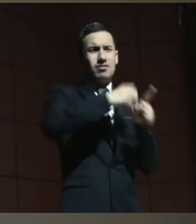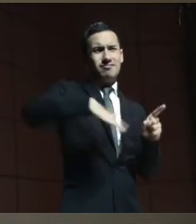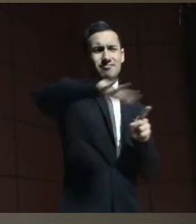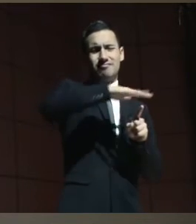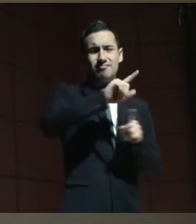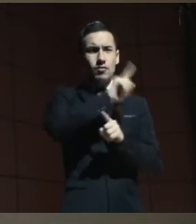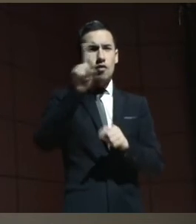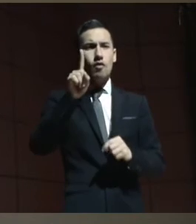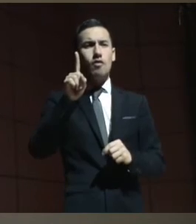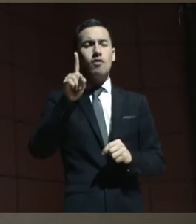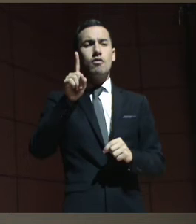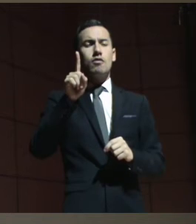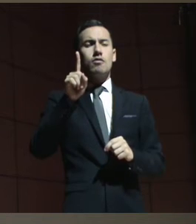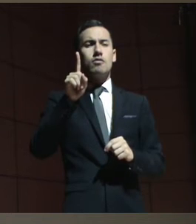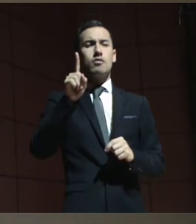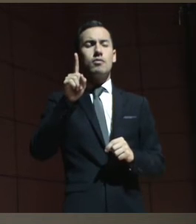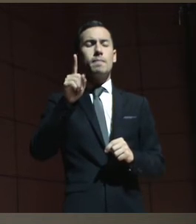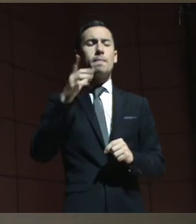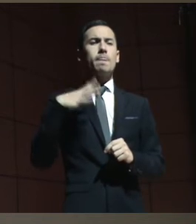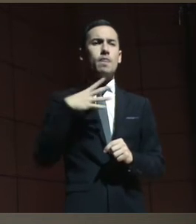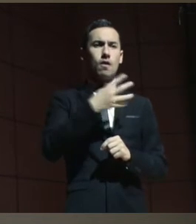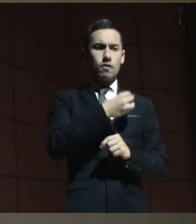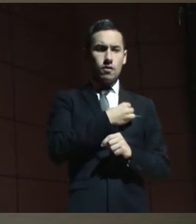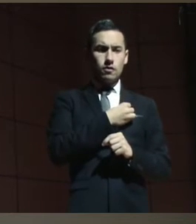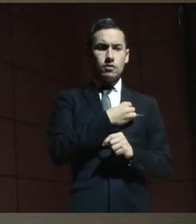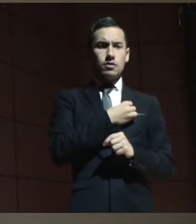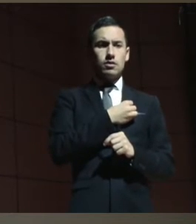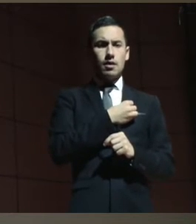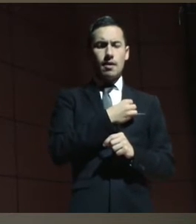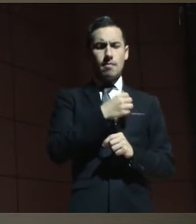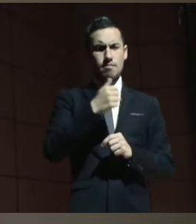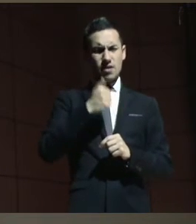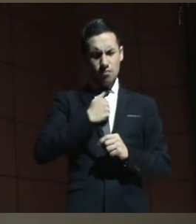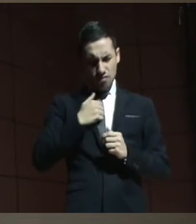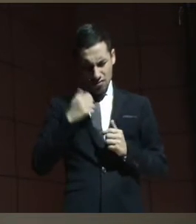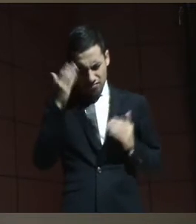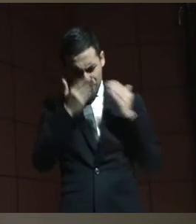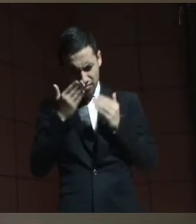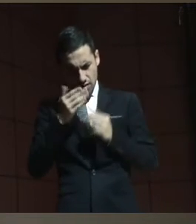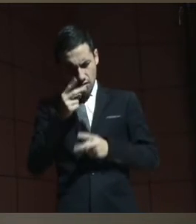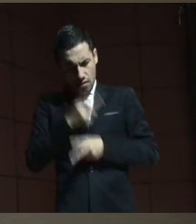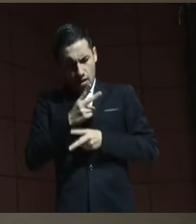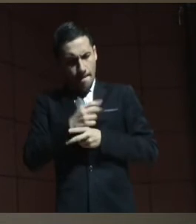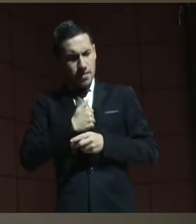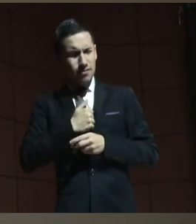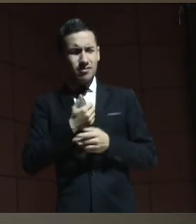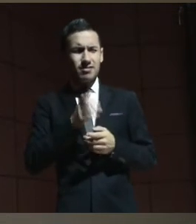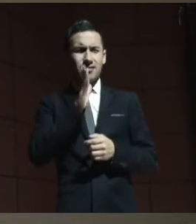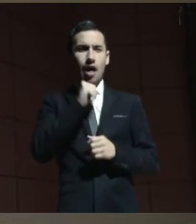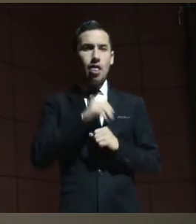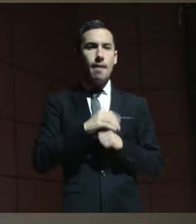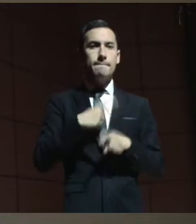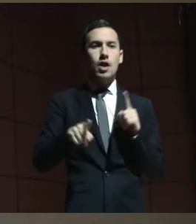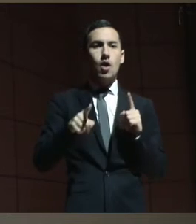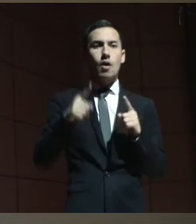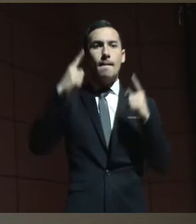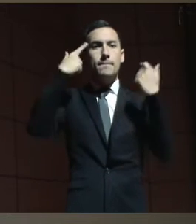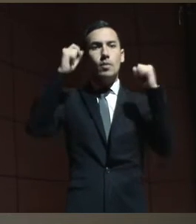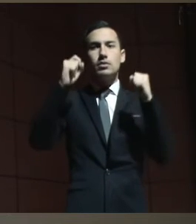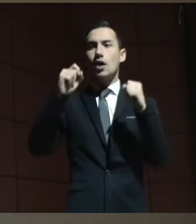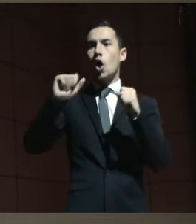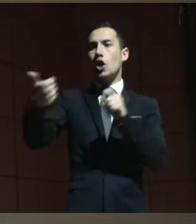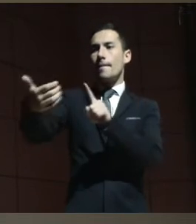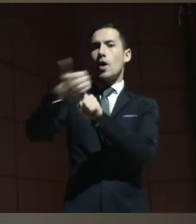no nos interpelamos en nuestra propia peligrosidad. Pero sí tenemos preocupación por la